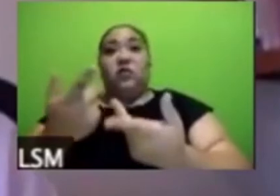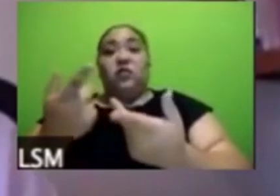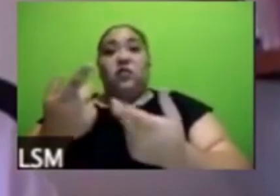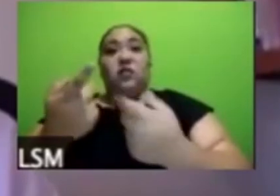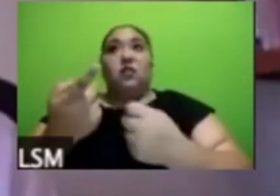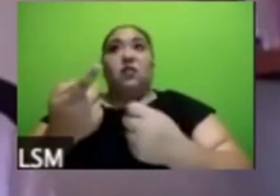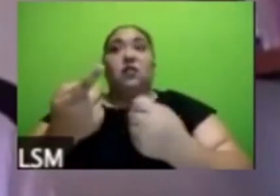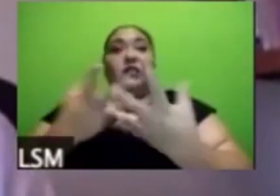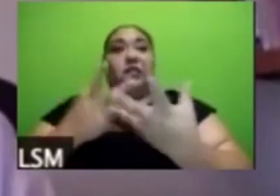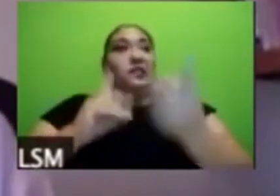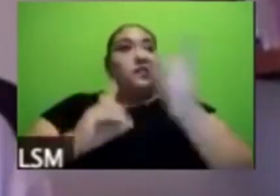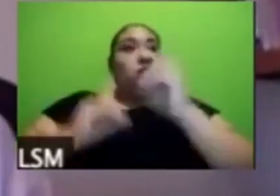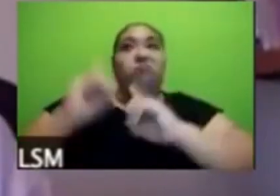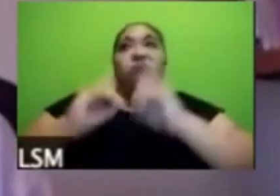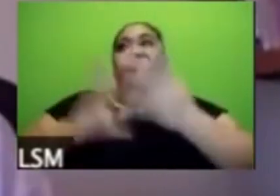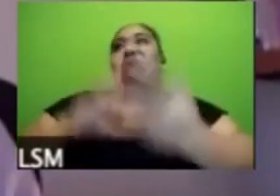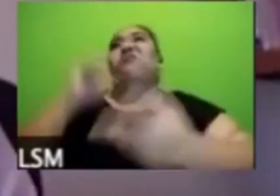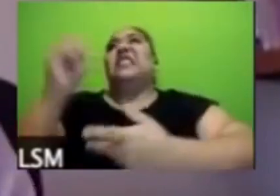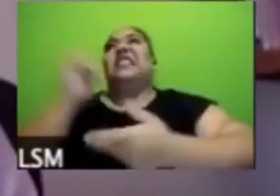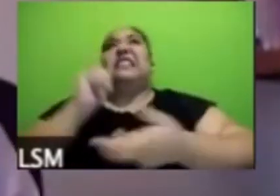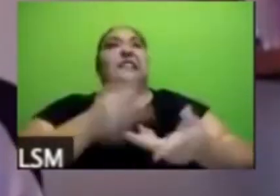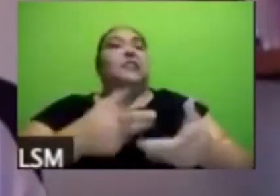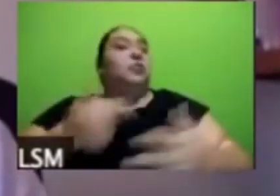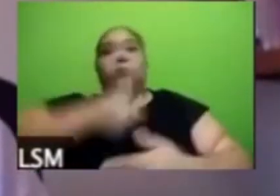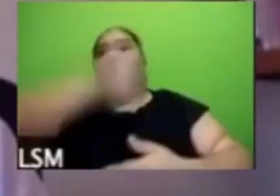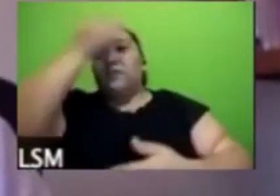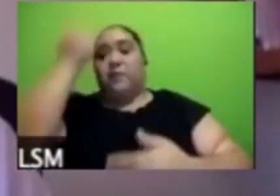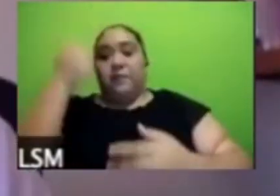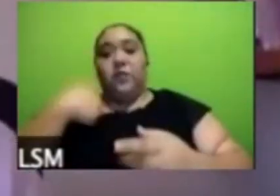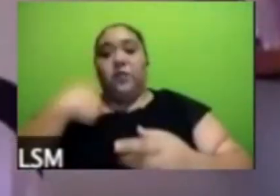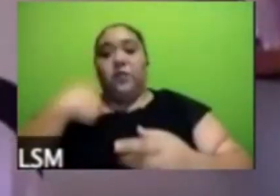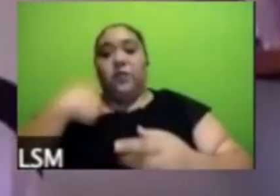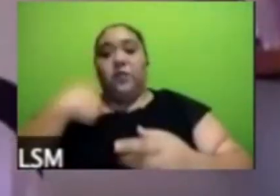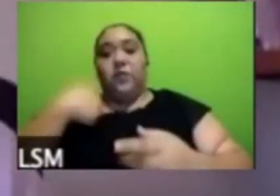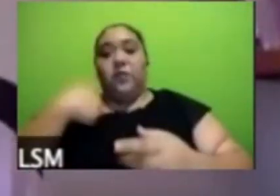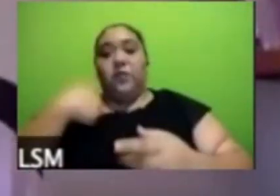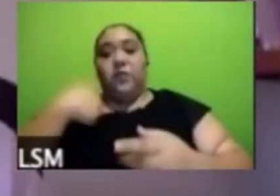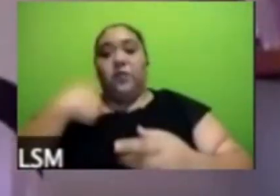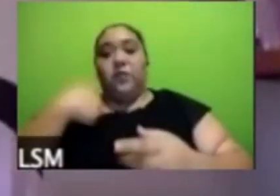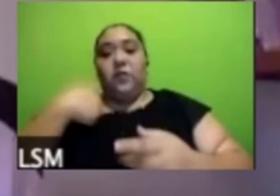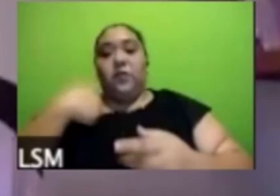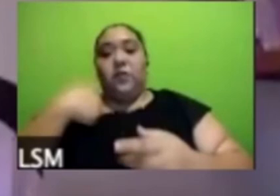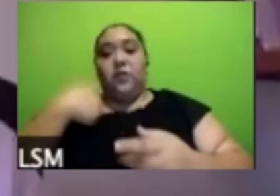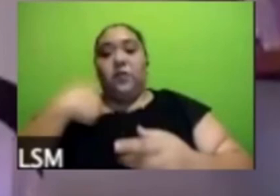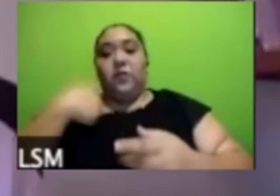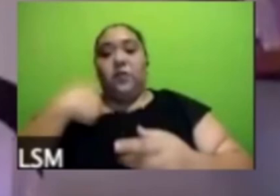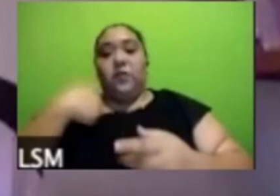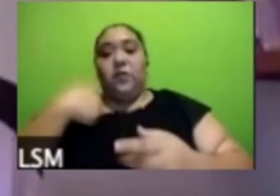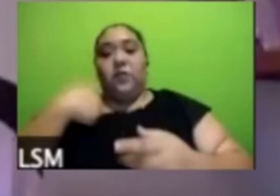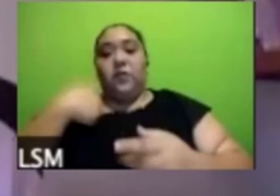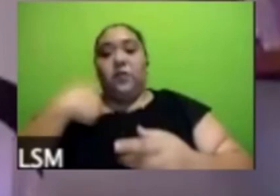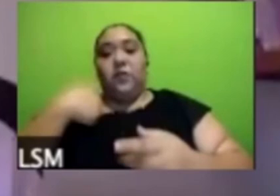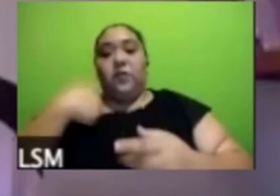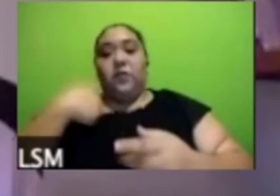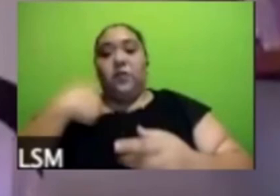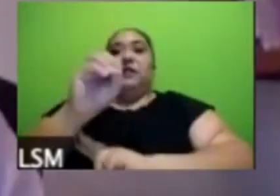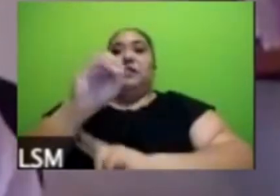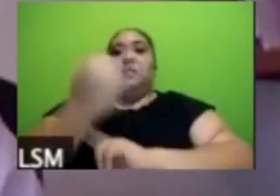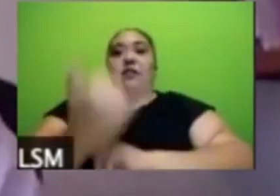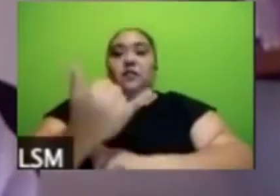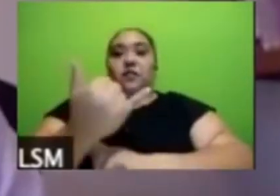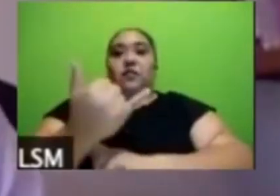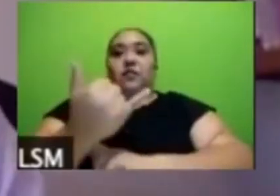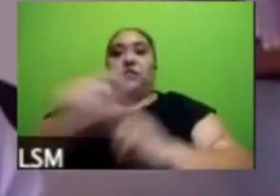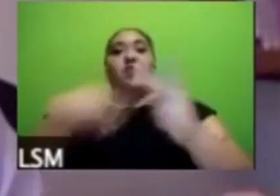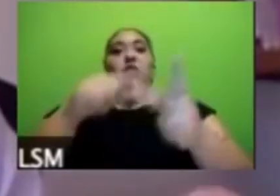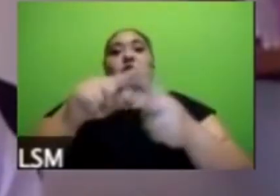yo quisiera comenzar esta segunda parte de nuevo con Roy solo para complementar dos preguntas